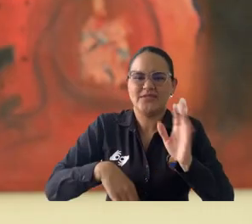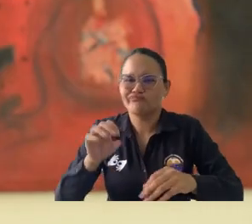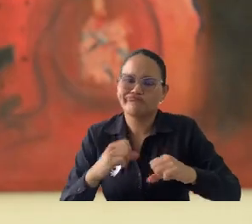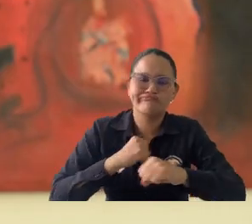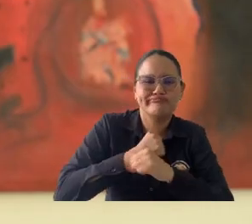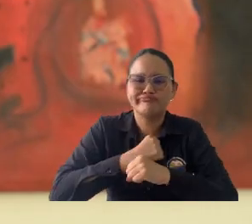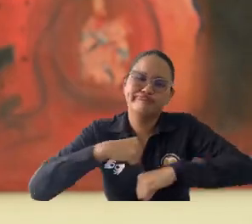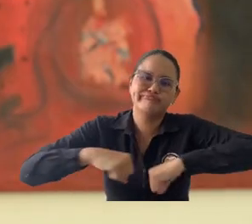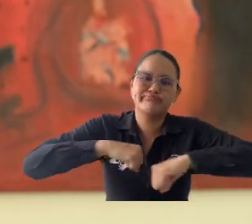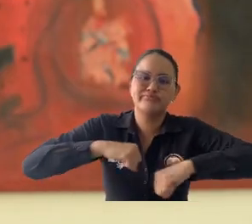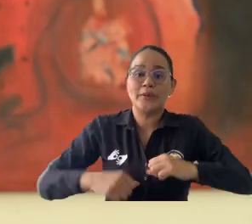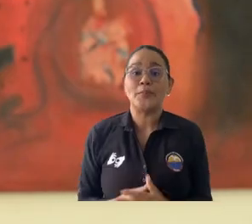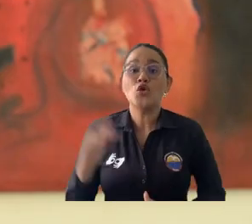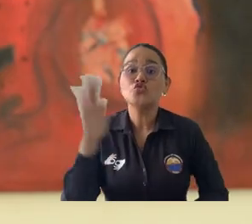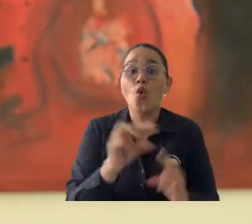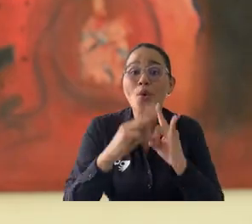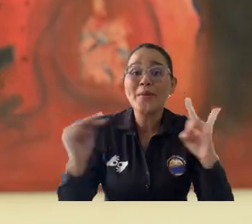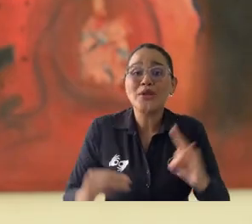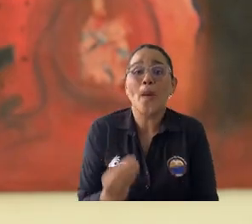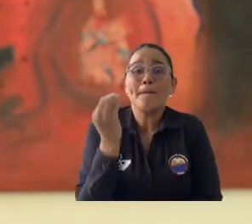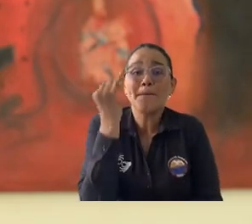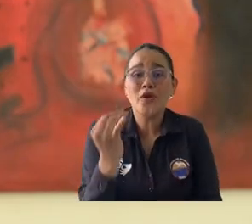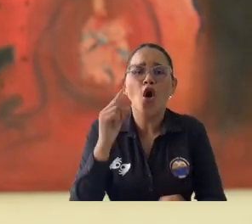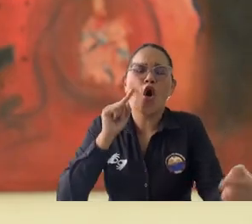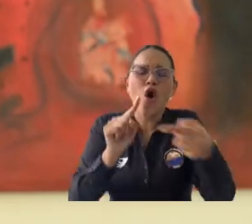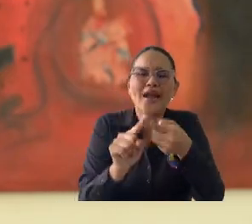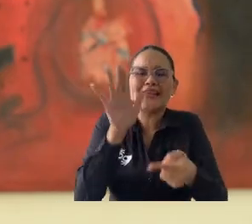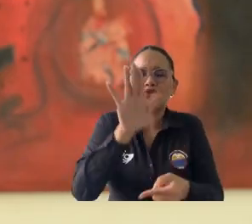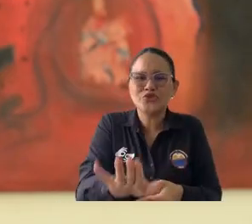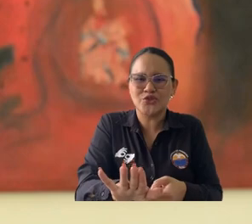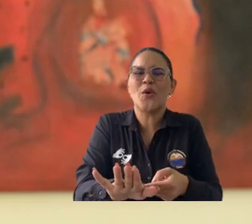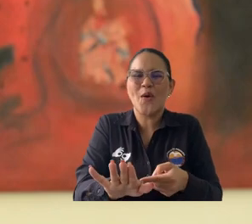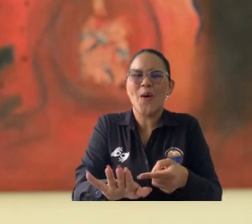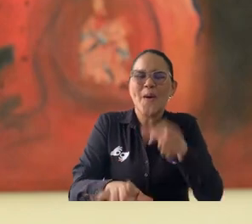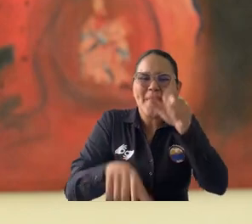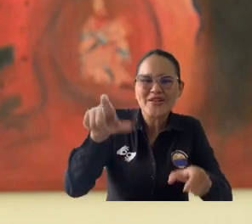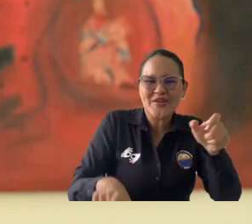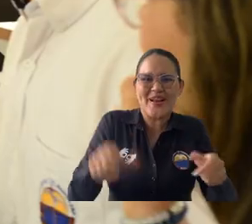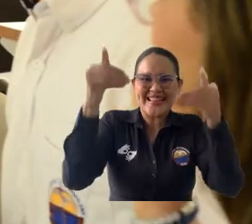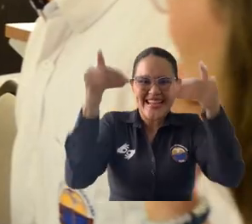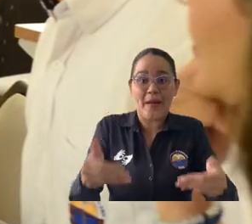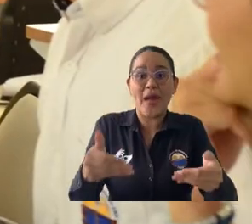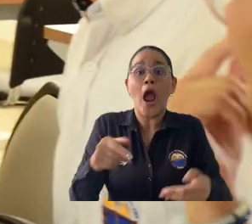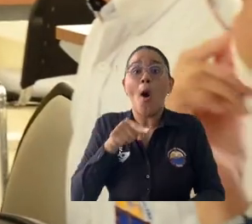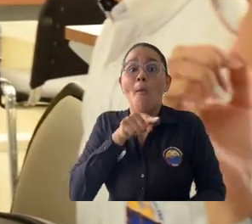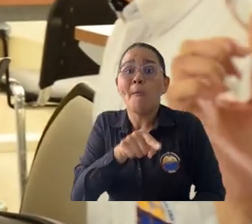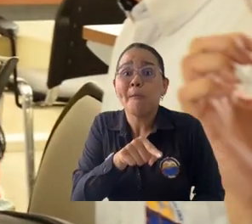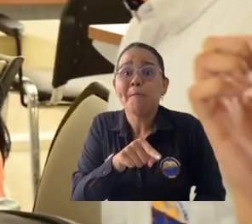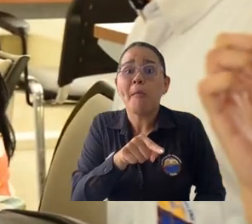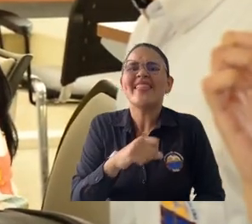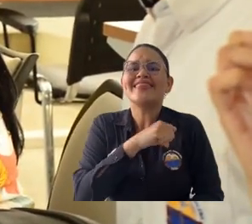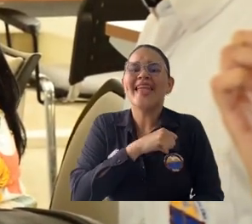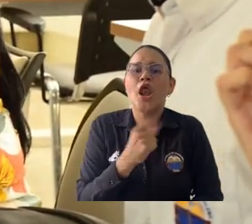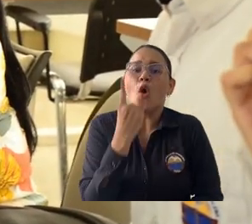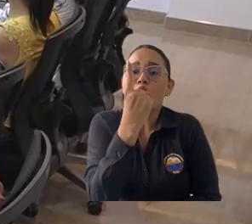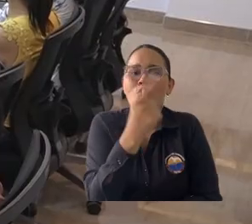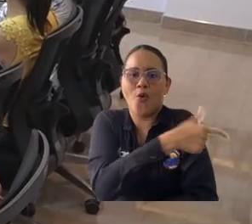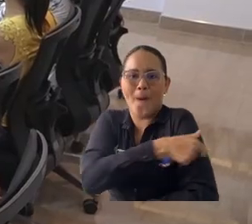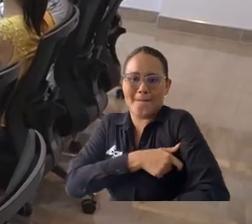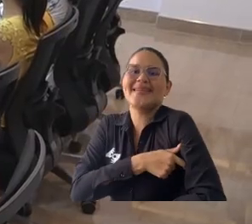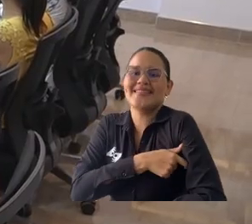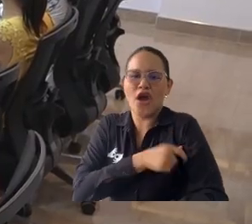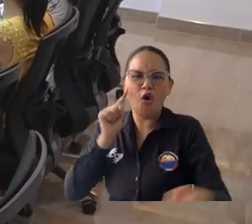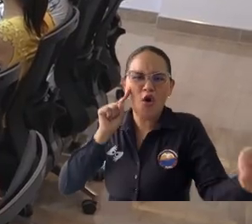esa agenda que hemos organizado desde la coordinación del Nodo y la Secretaría Técnica. La Universidad del Magdalena es la única